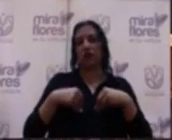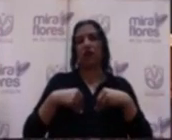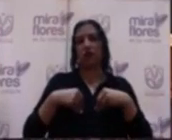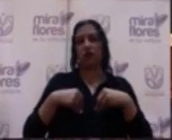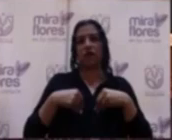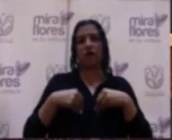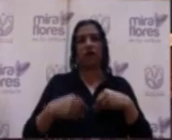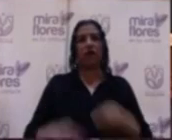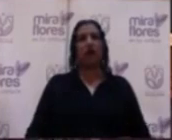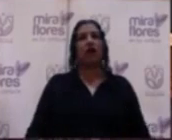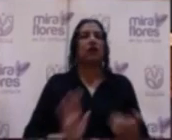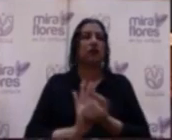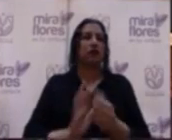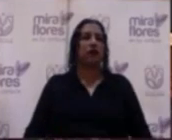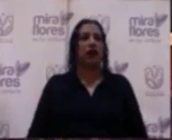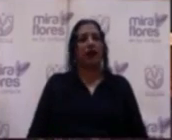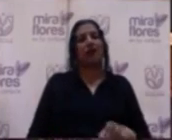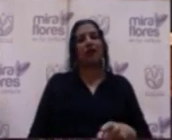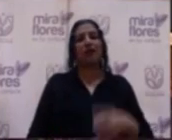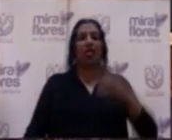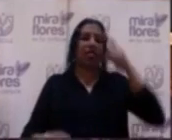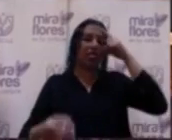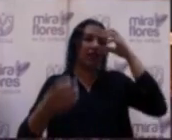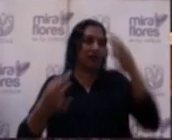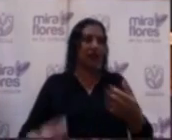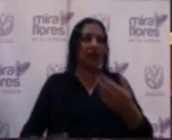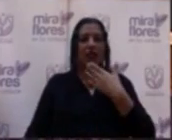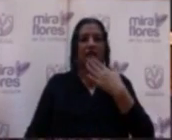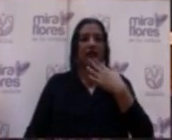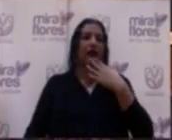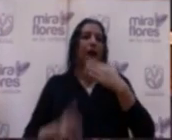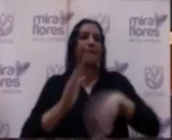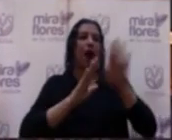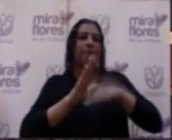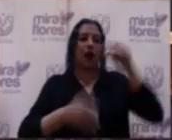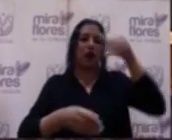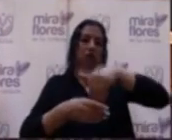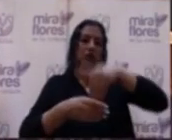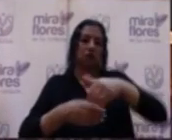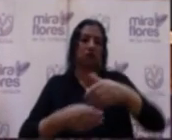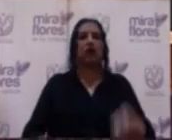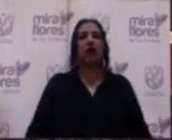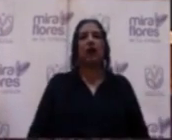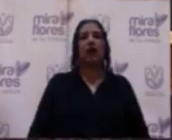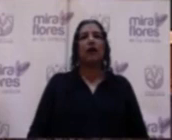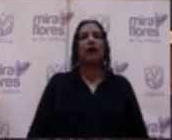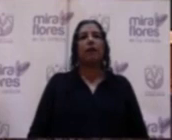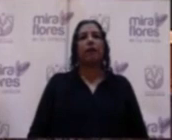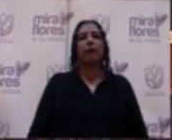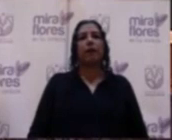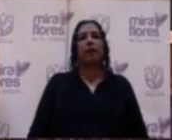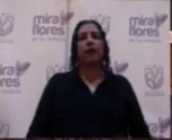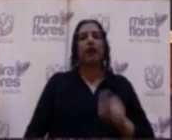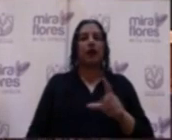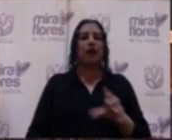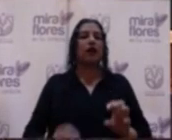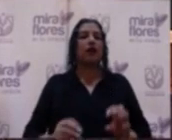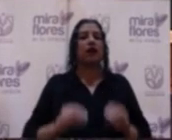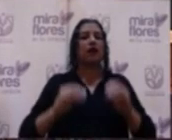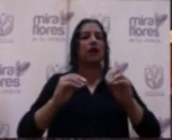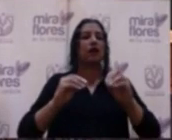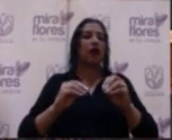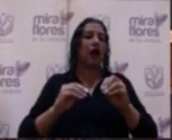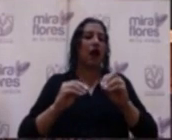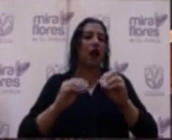justamente de la decisión de las mayorías. Y acá se ha priorizado y se ha hecho una priorización en función a las cosas